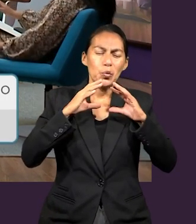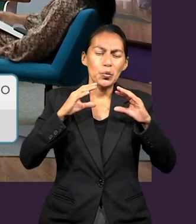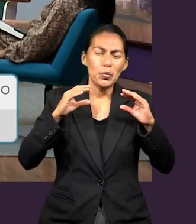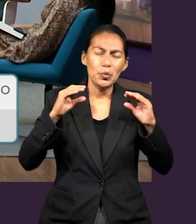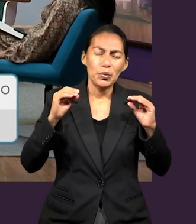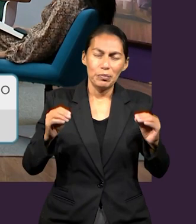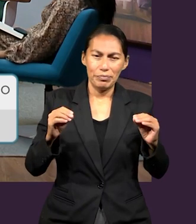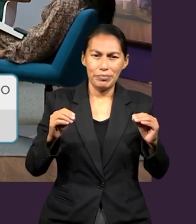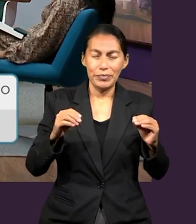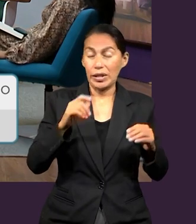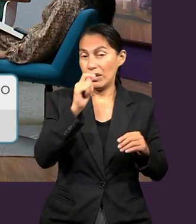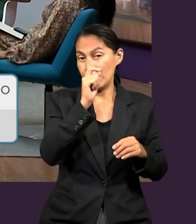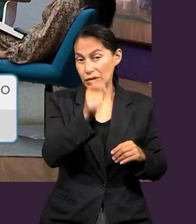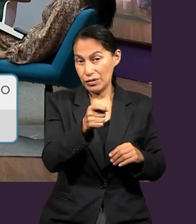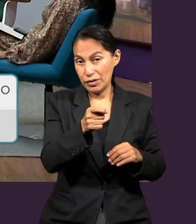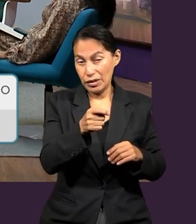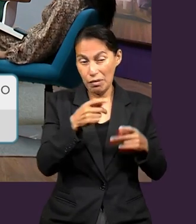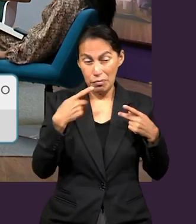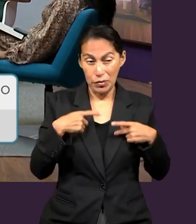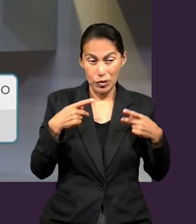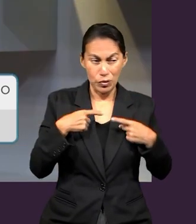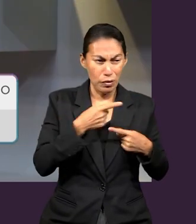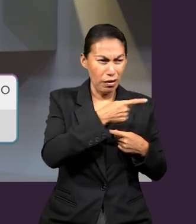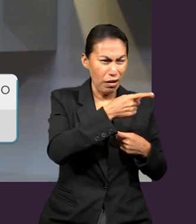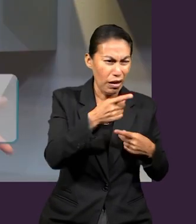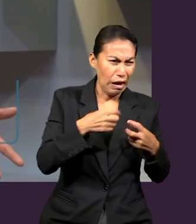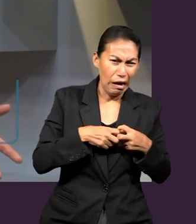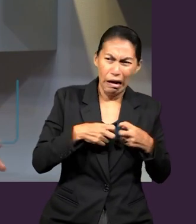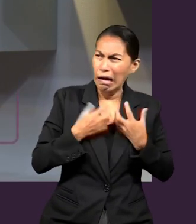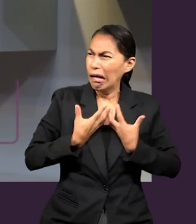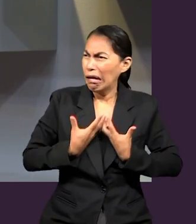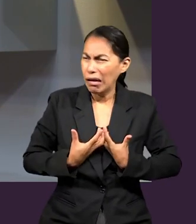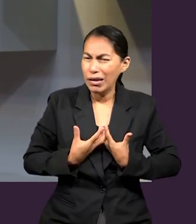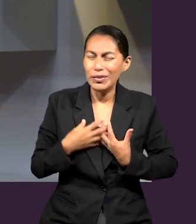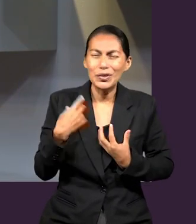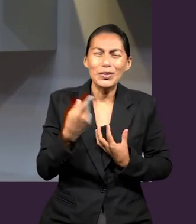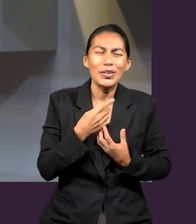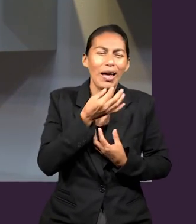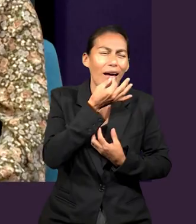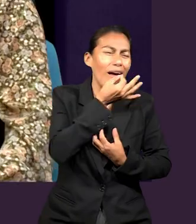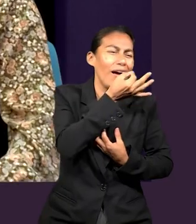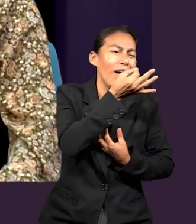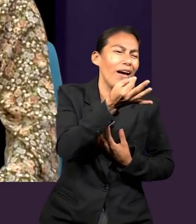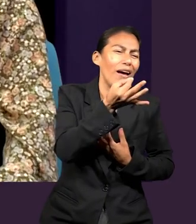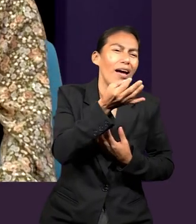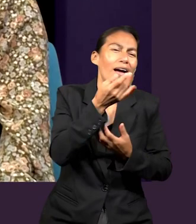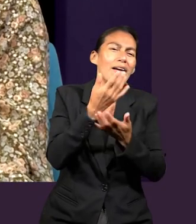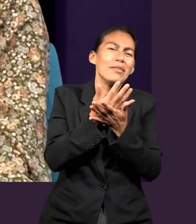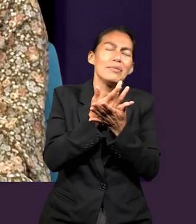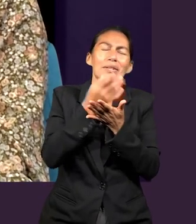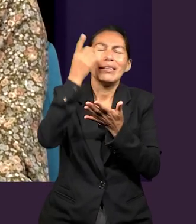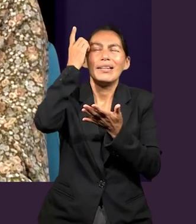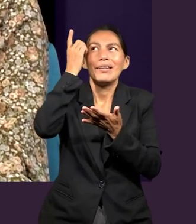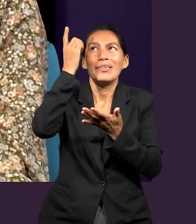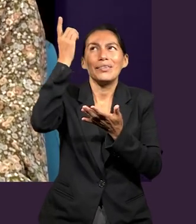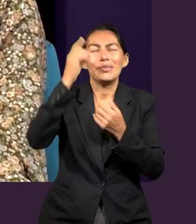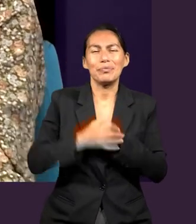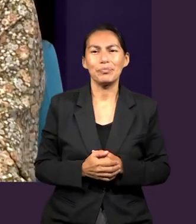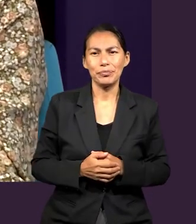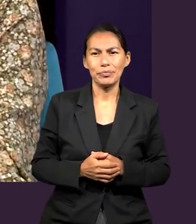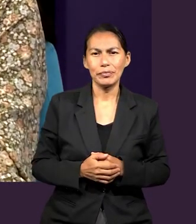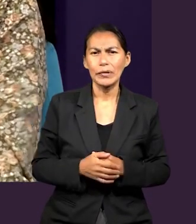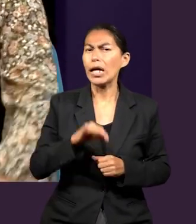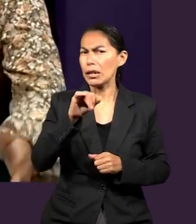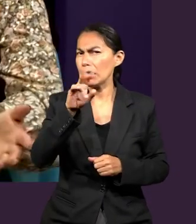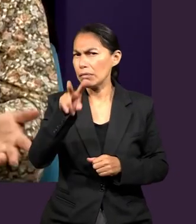Generar algo que le enseñe a la otra persona que puede tener esperanza. Y para cerrarlo, creo que perder el